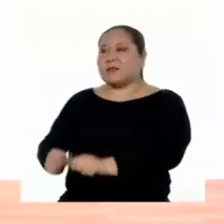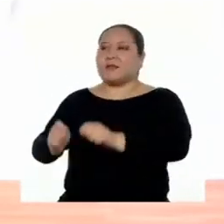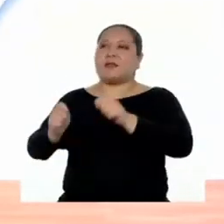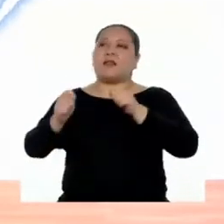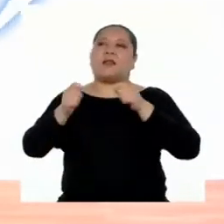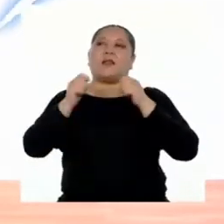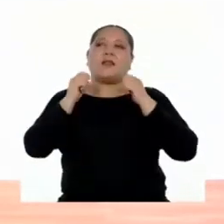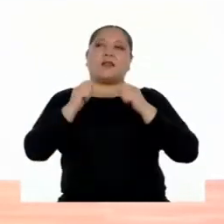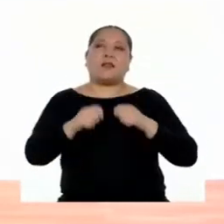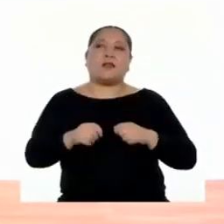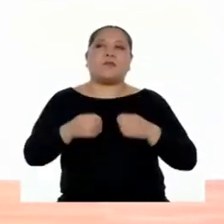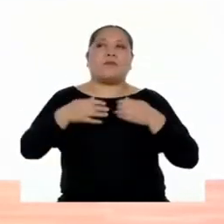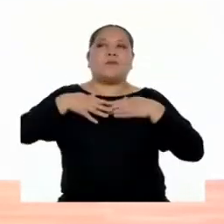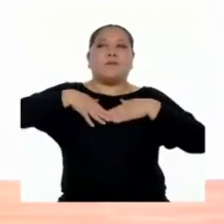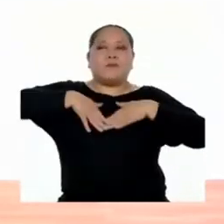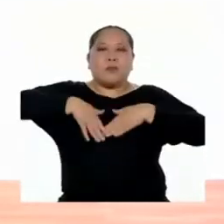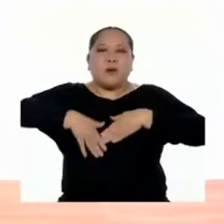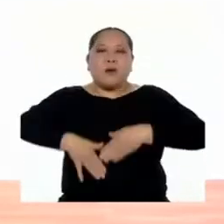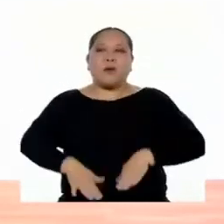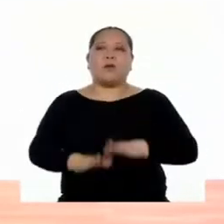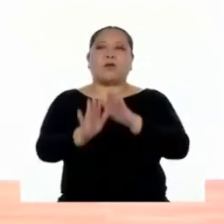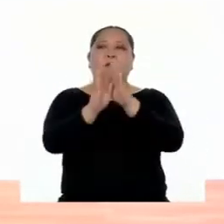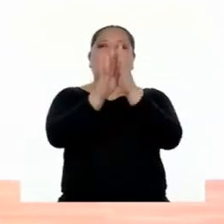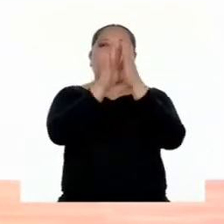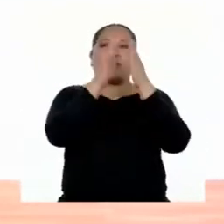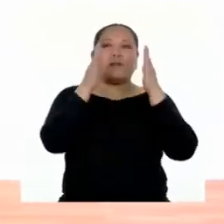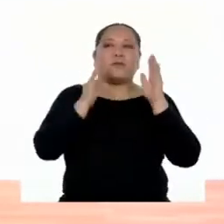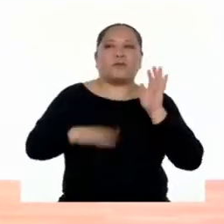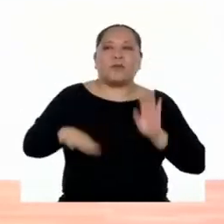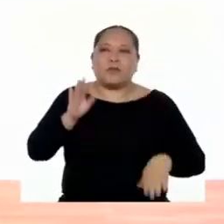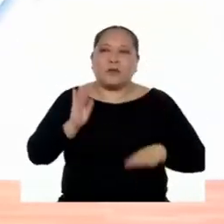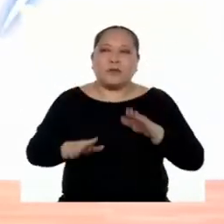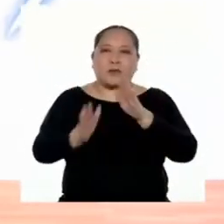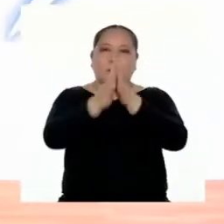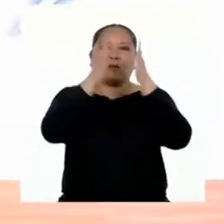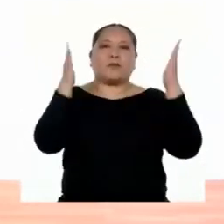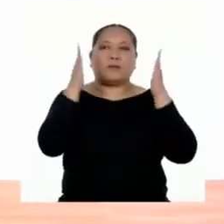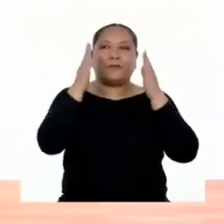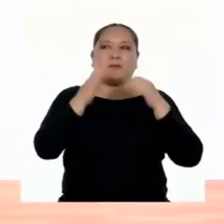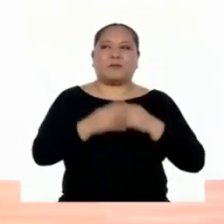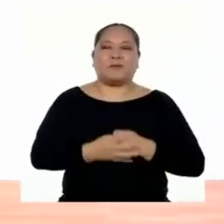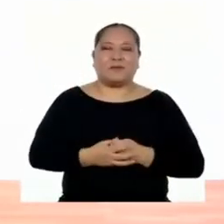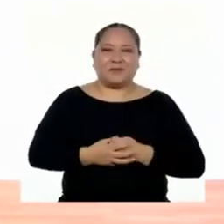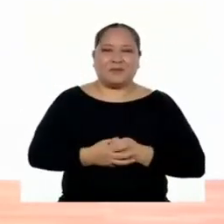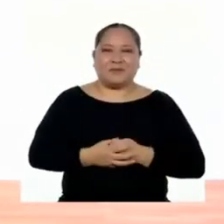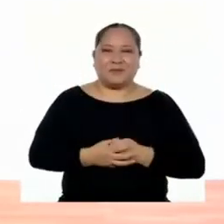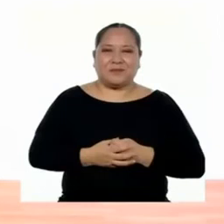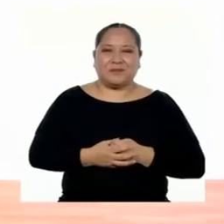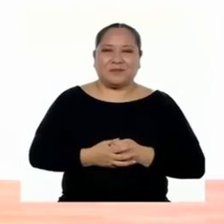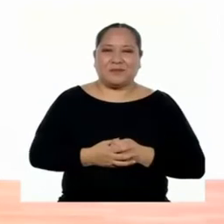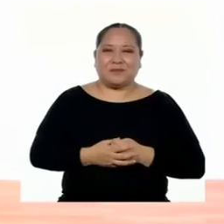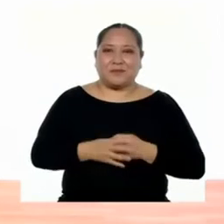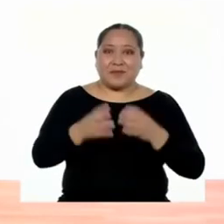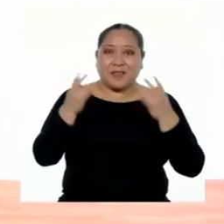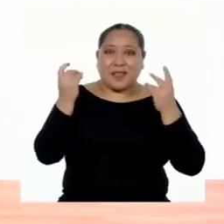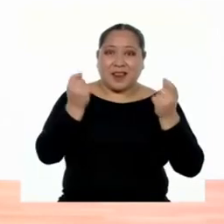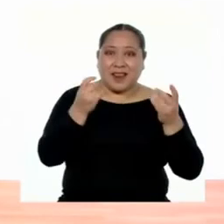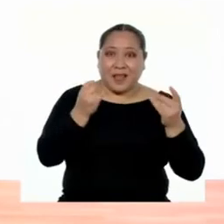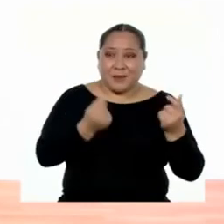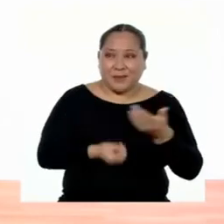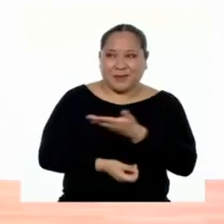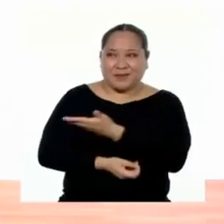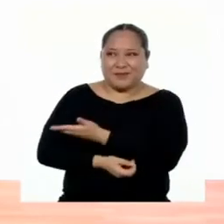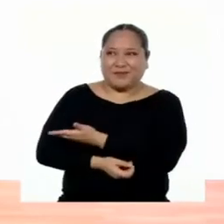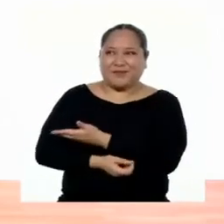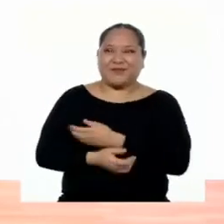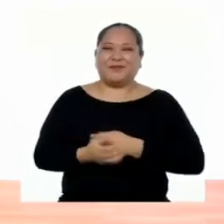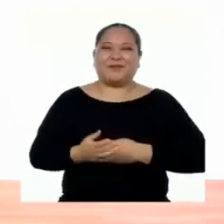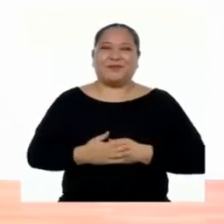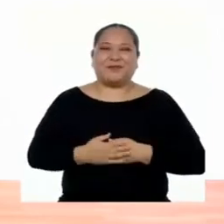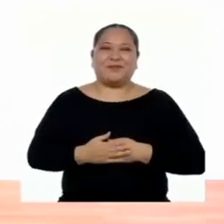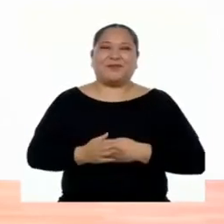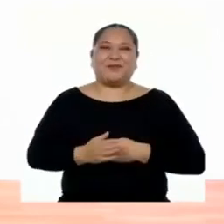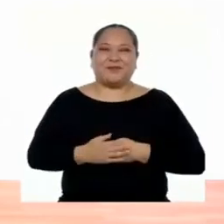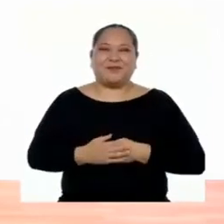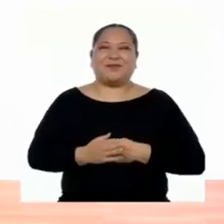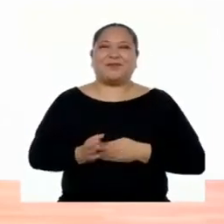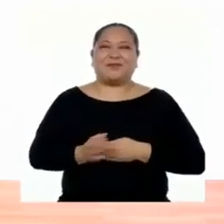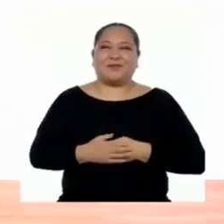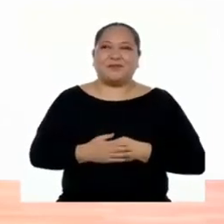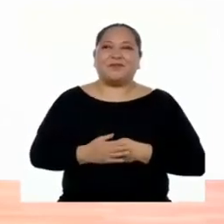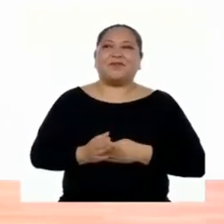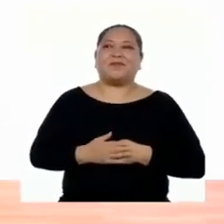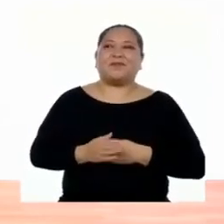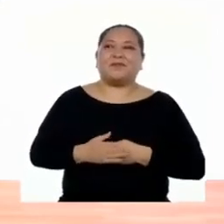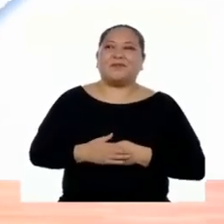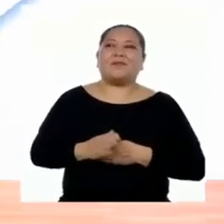Deslizo. Todo el cuerpo. Y piso, piso. ¡Uh! Ahora más rápido. ¡Listos! ¡Un! ¡Dos! ¡Tres!